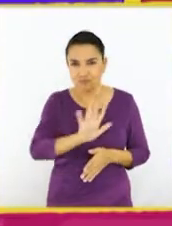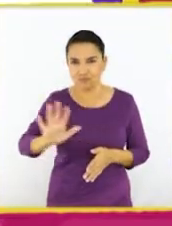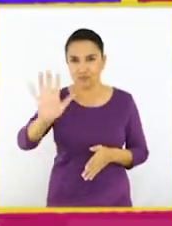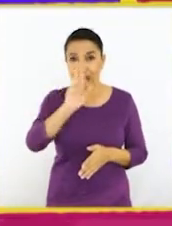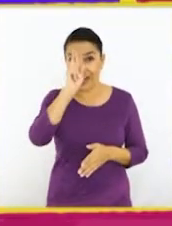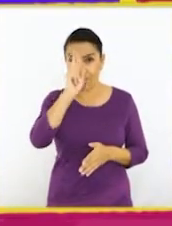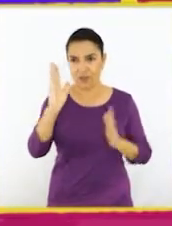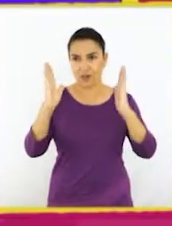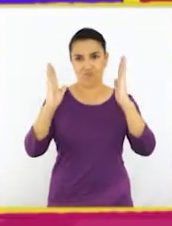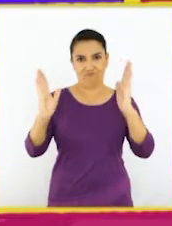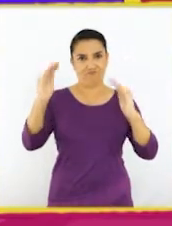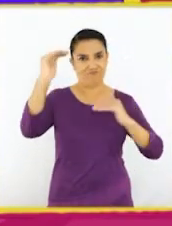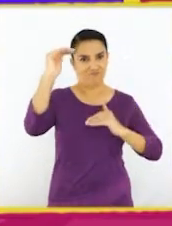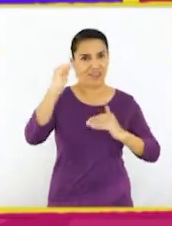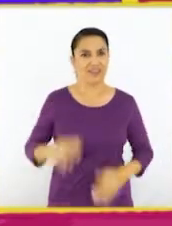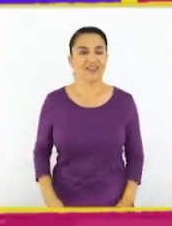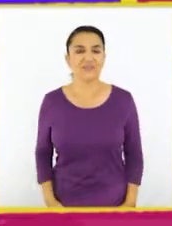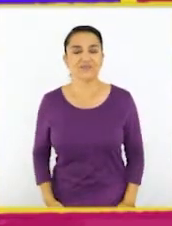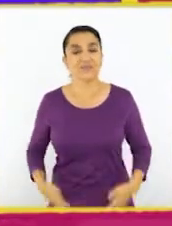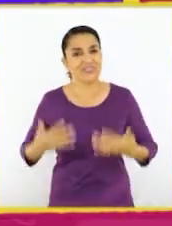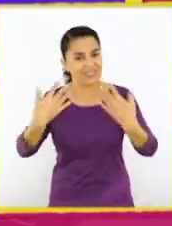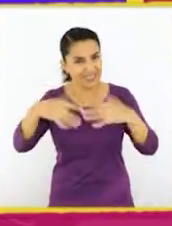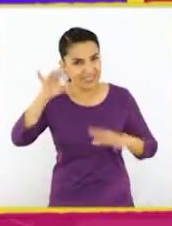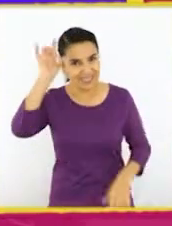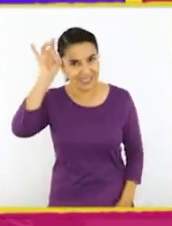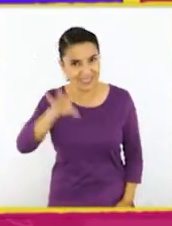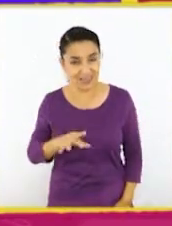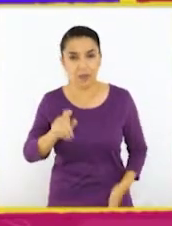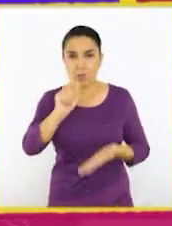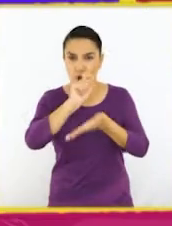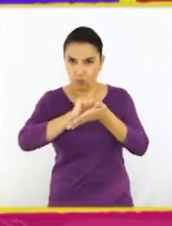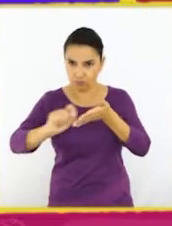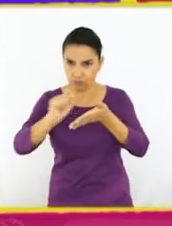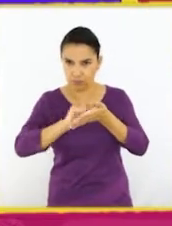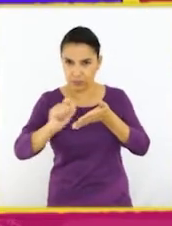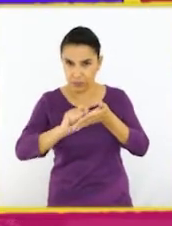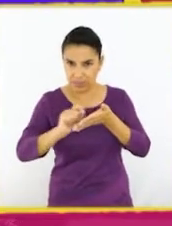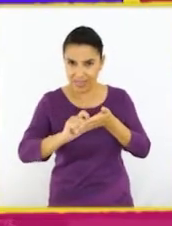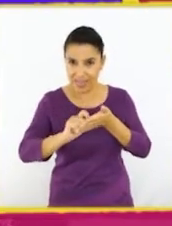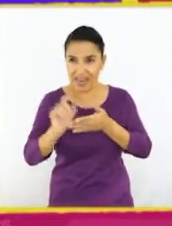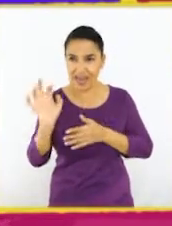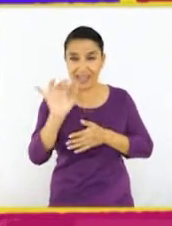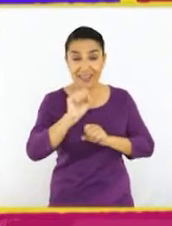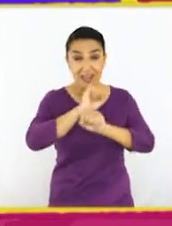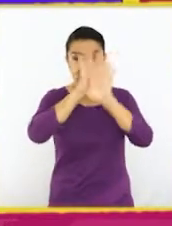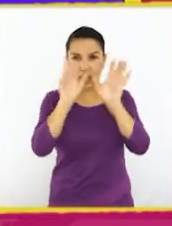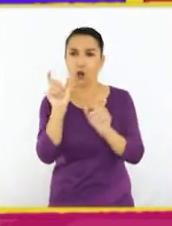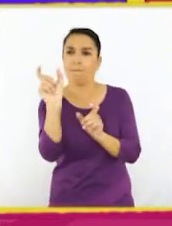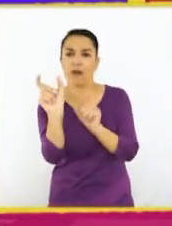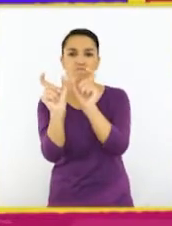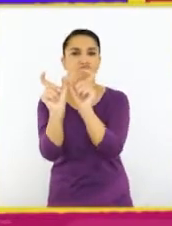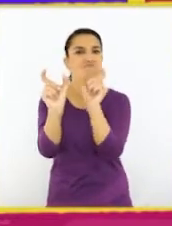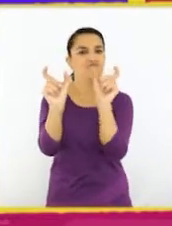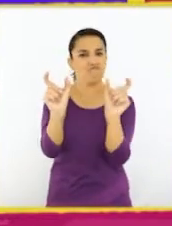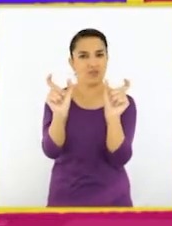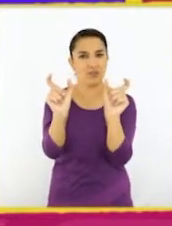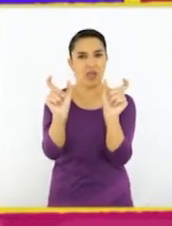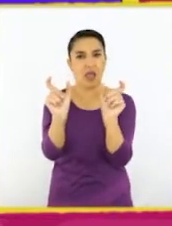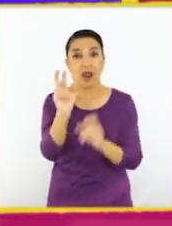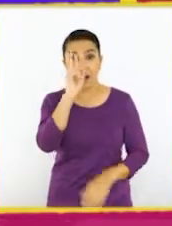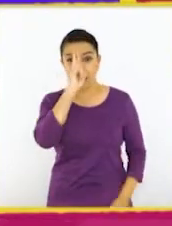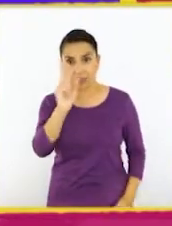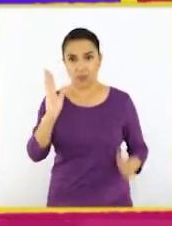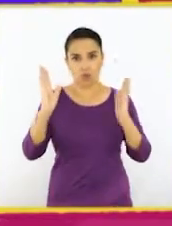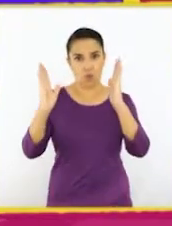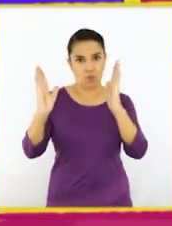respetar los márgenes. Bueno, ya sabemos que haciendo bien las letras, separando bien las palabras, organizando el